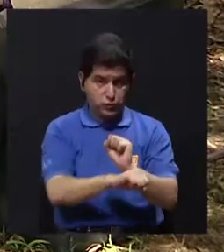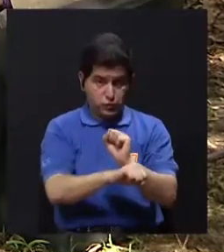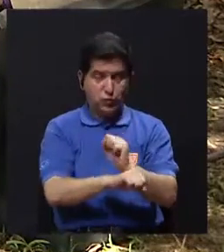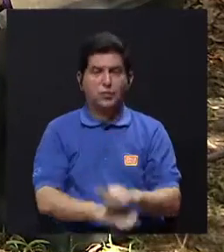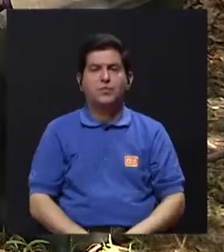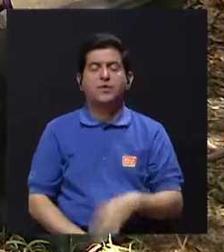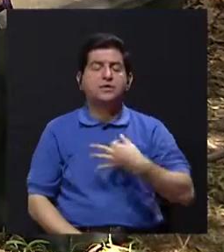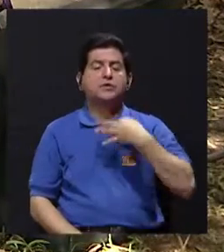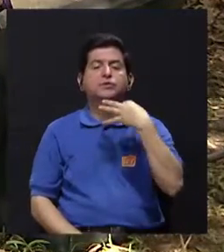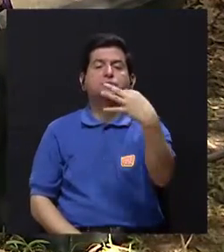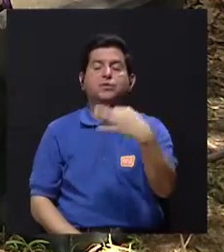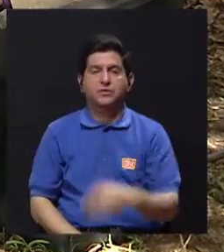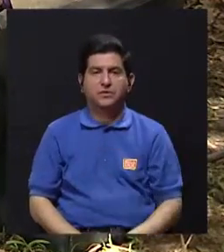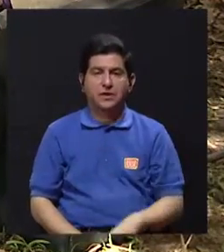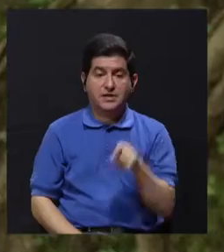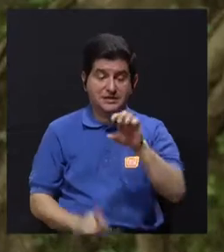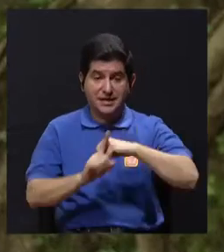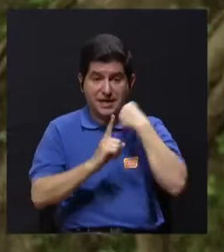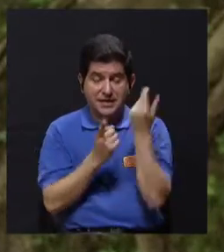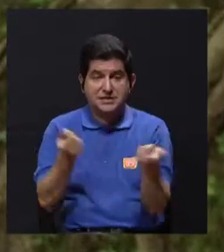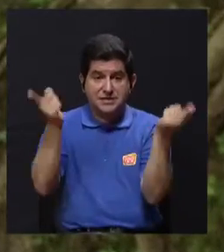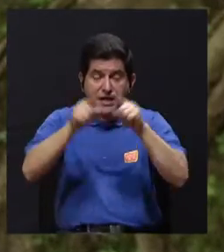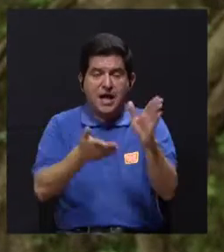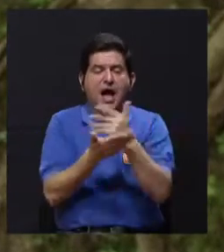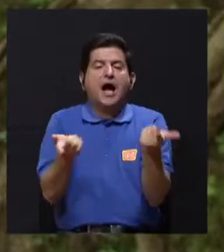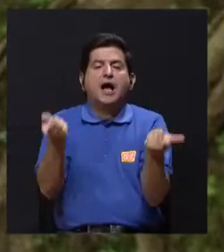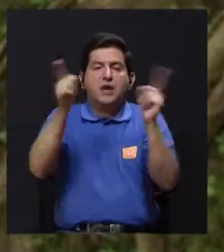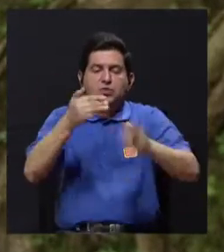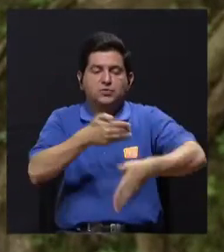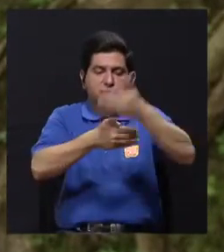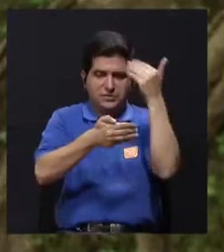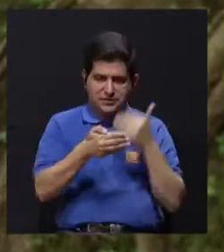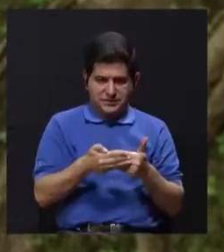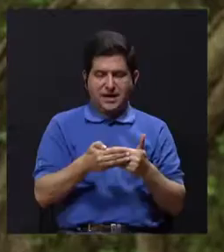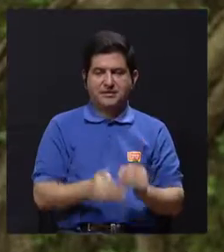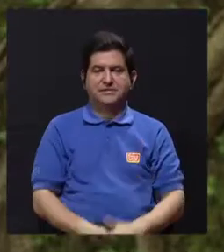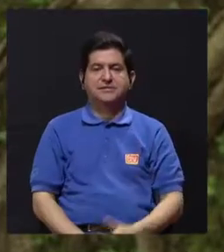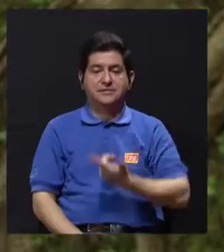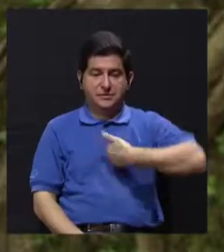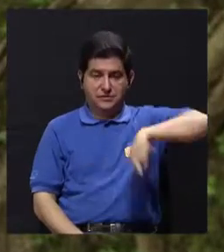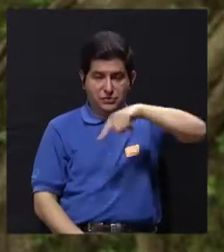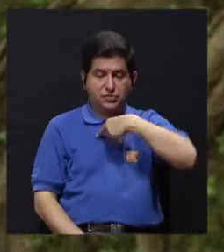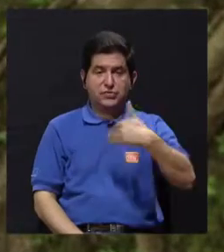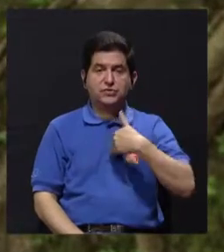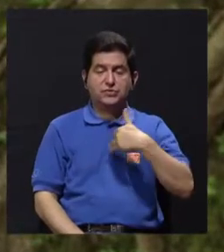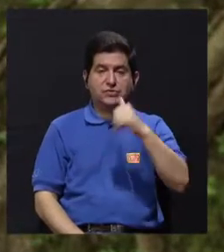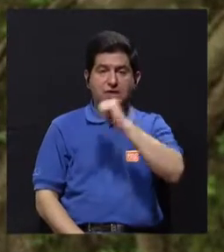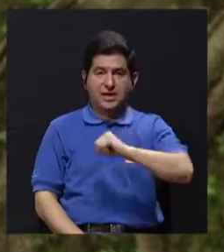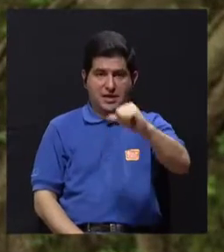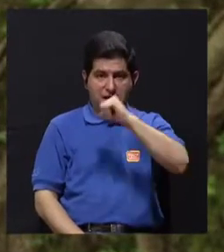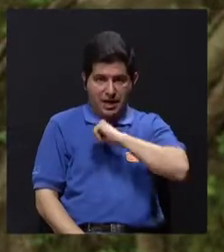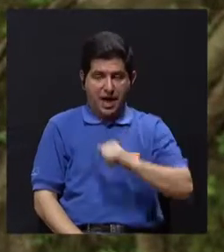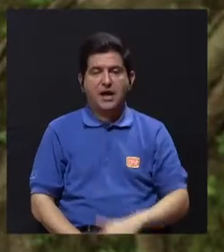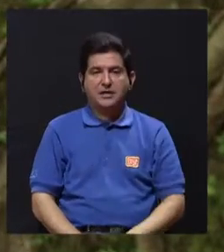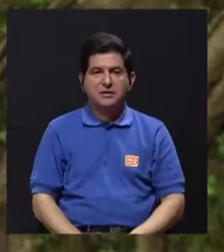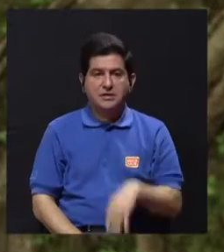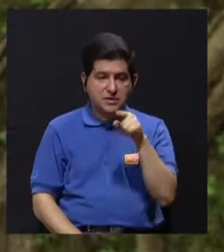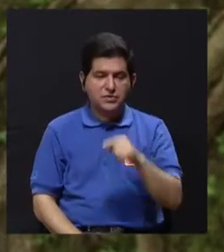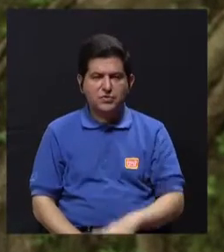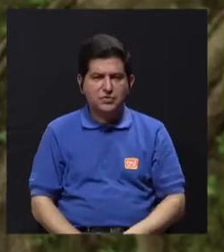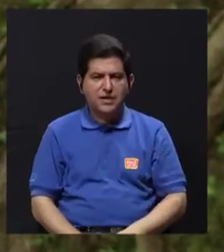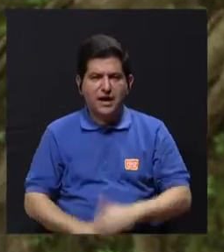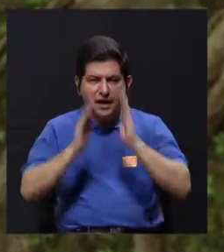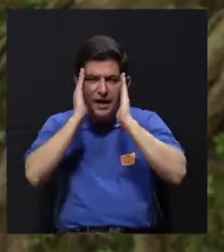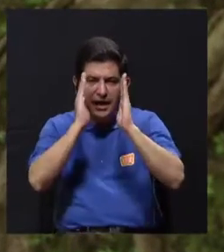costumbres, en la cotidianidad. Cuando hay esos pequeños cambios, algo está ocurriendo detrás de eso. Entonces nosotros tenemos que tener una actitud proactiva a